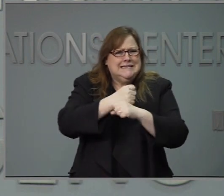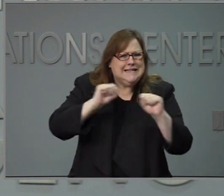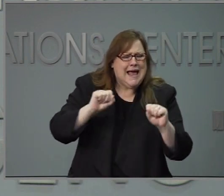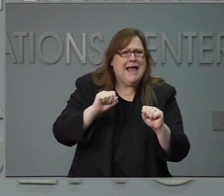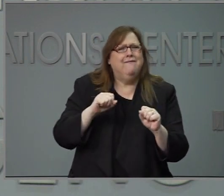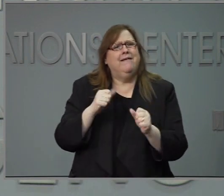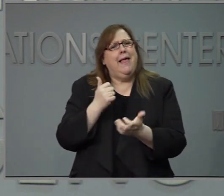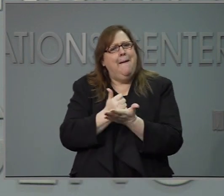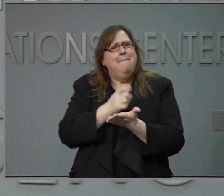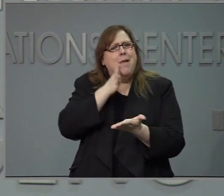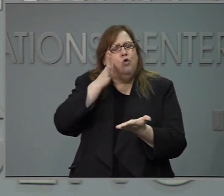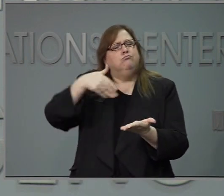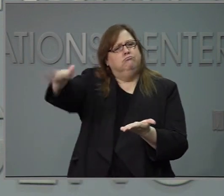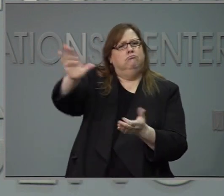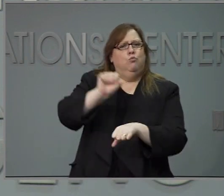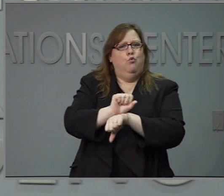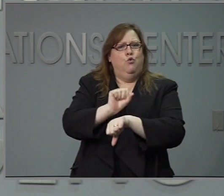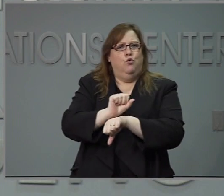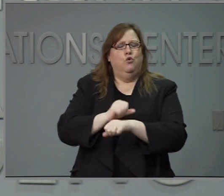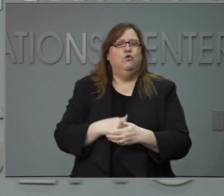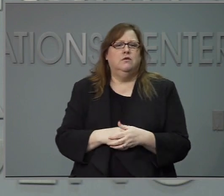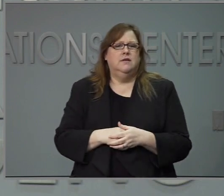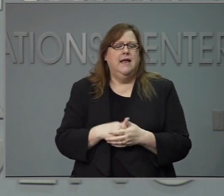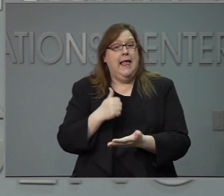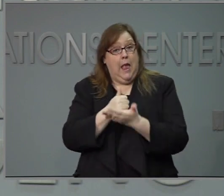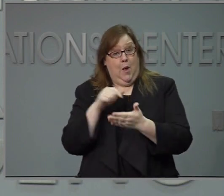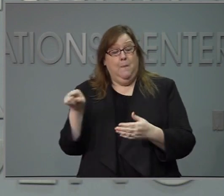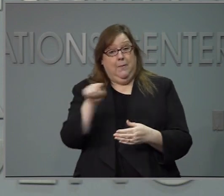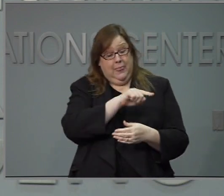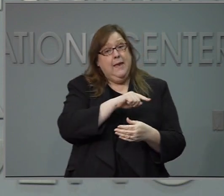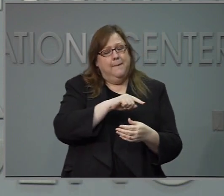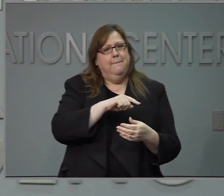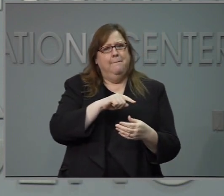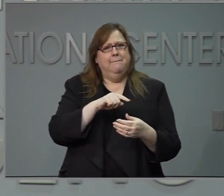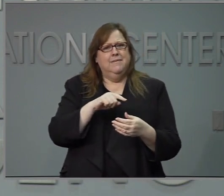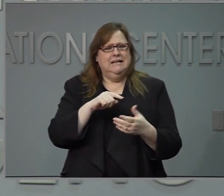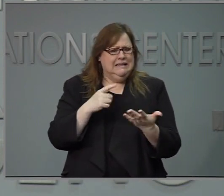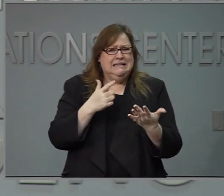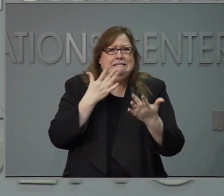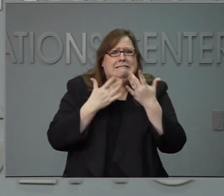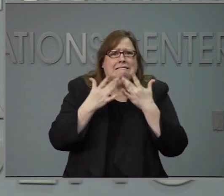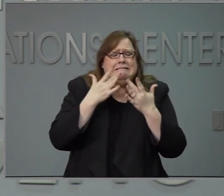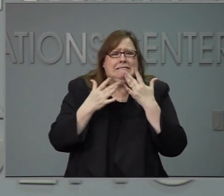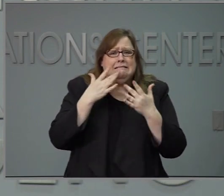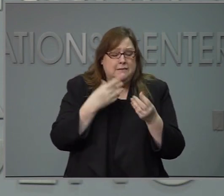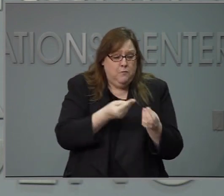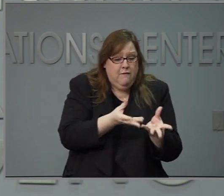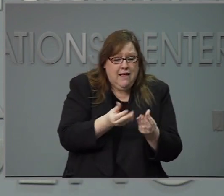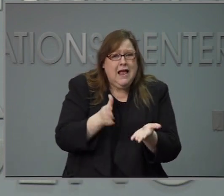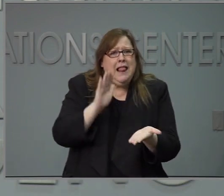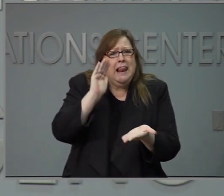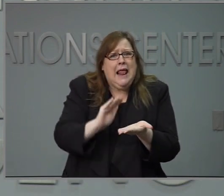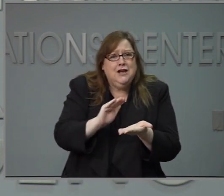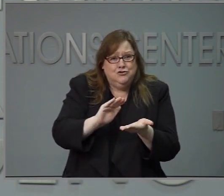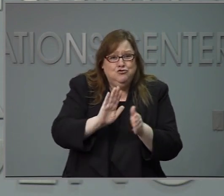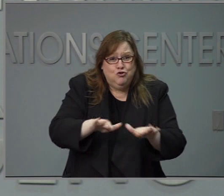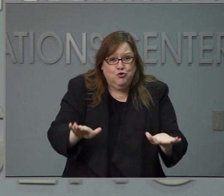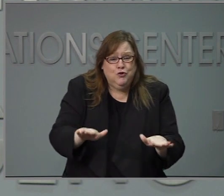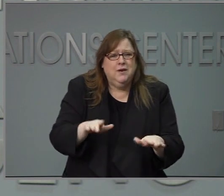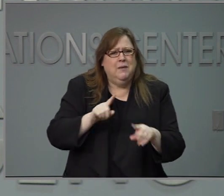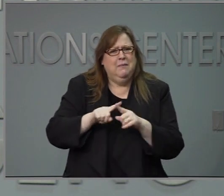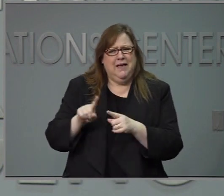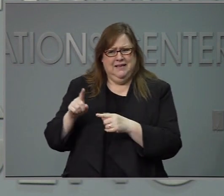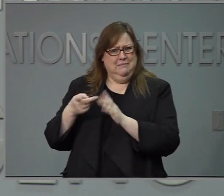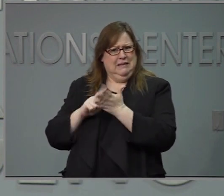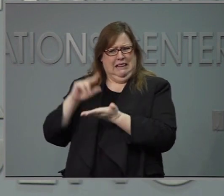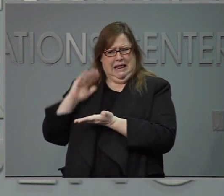financieras que tienen las guarderías para cumplir con las guías de salud y seguridad en tanto que atienden a menos niños. Nuestros